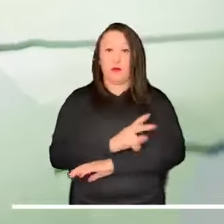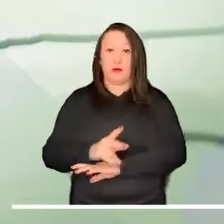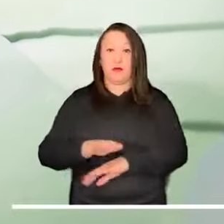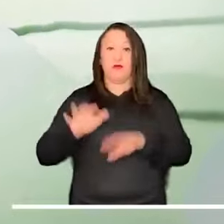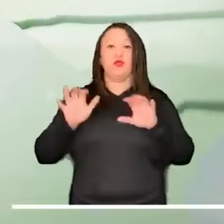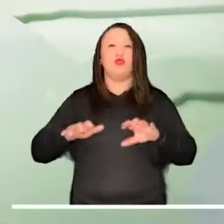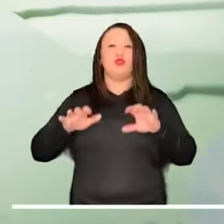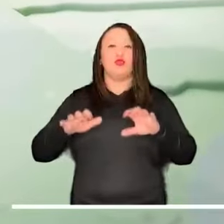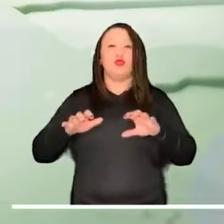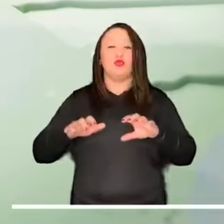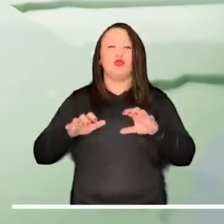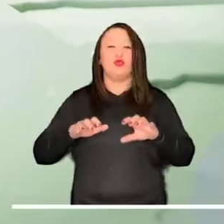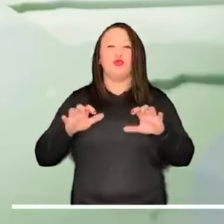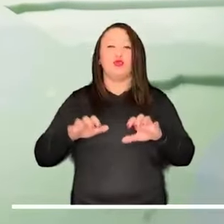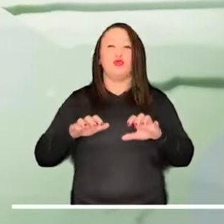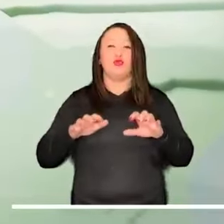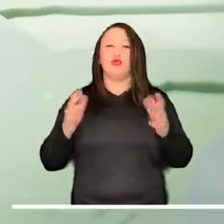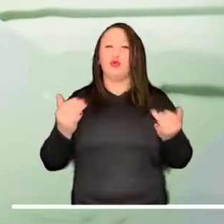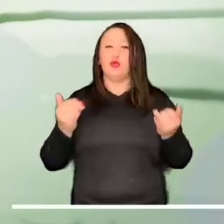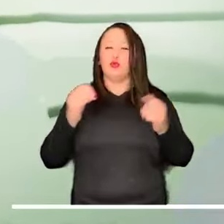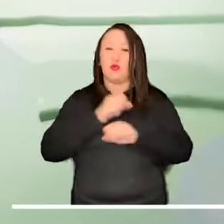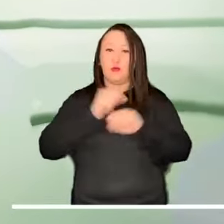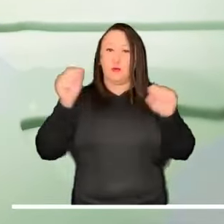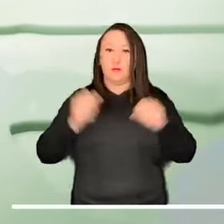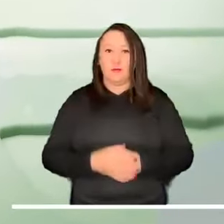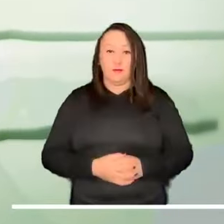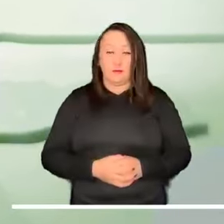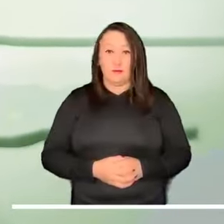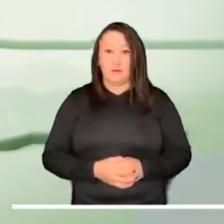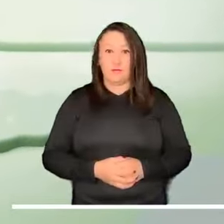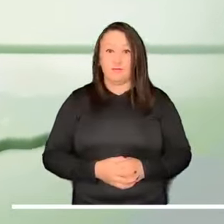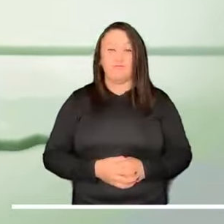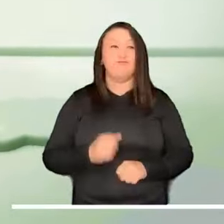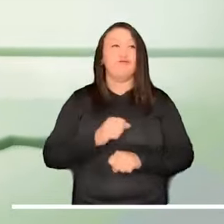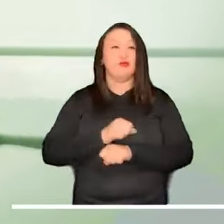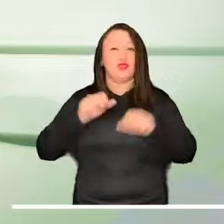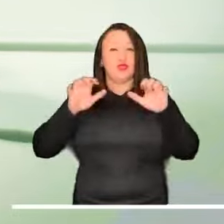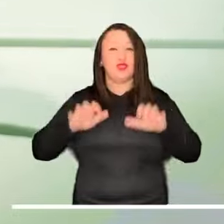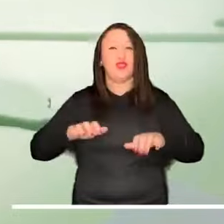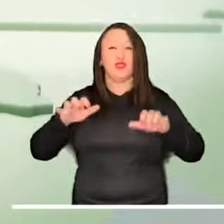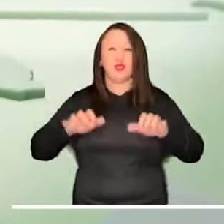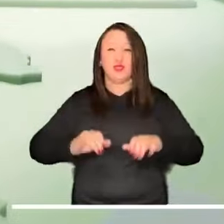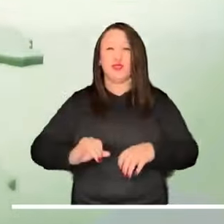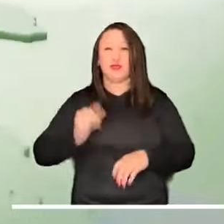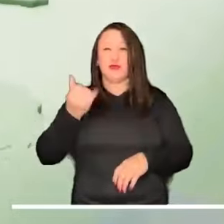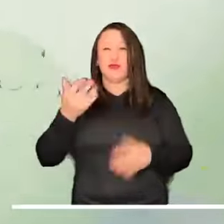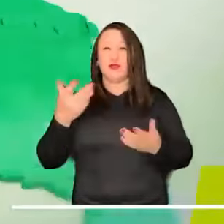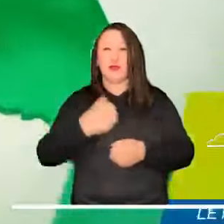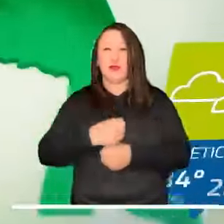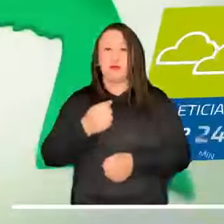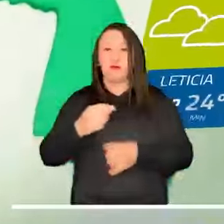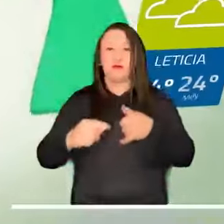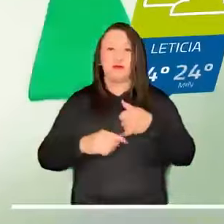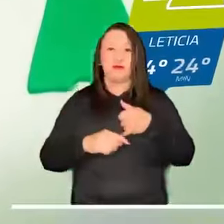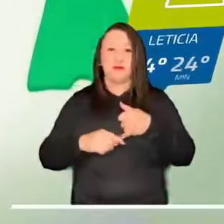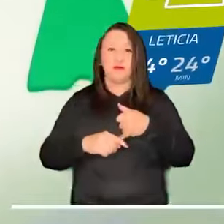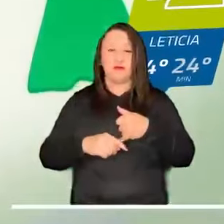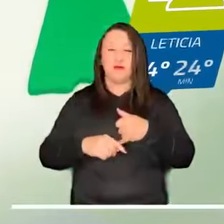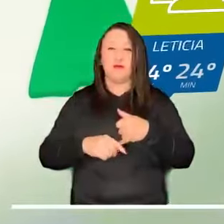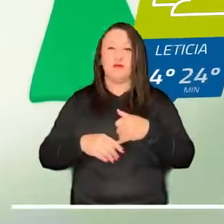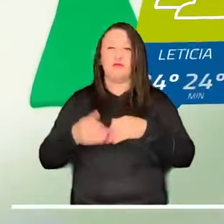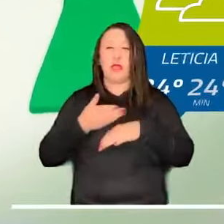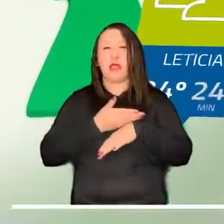Llanero y el sur de Meta y Pichada presentarían lluvias ligeras durante la mañana. Una mañana lluviosa se